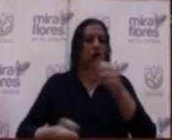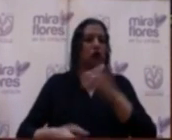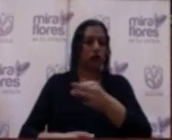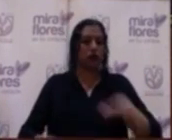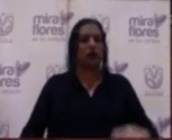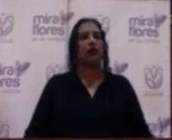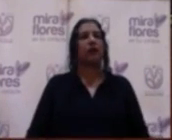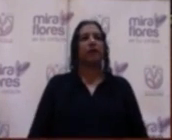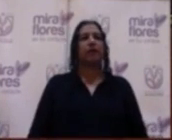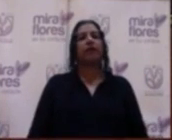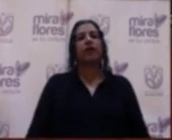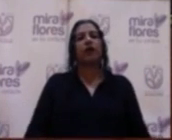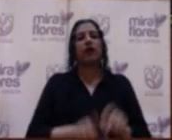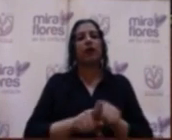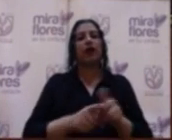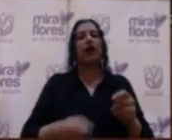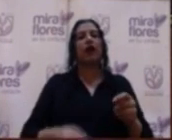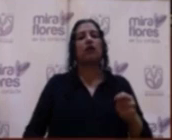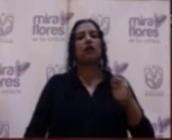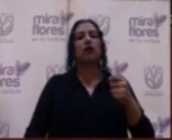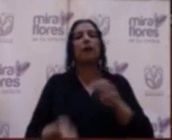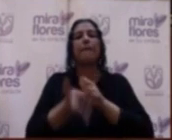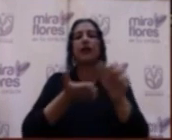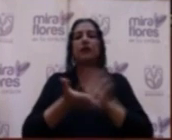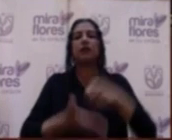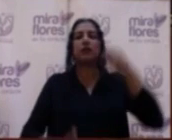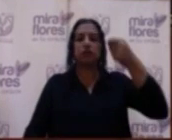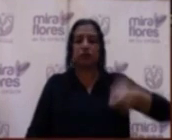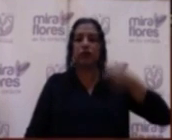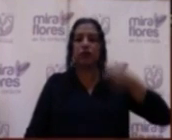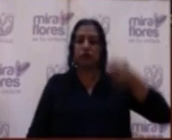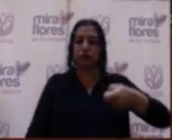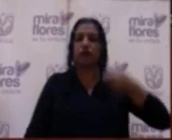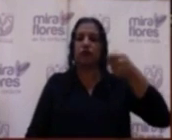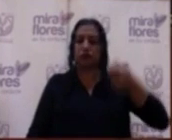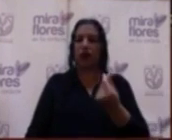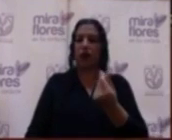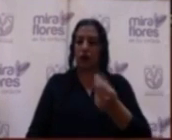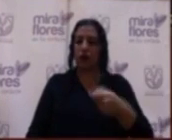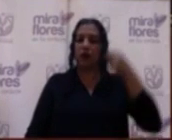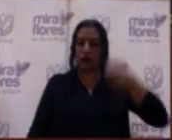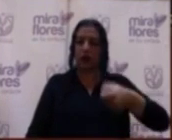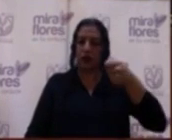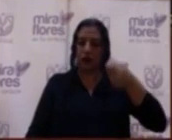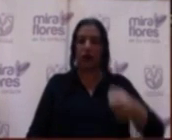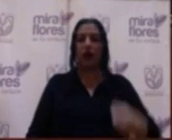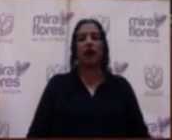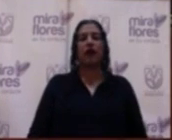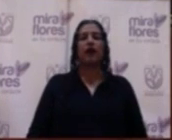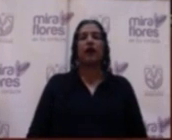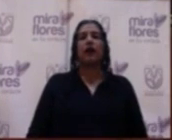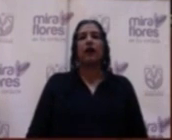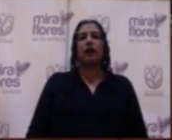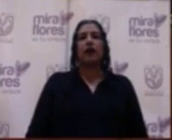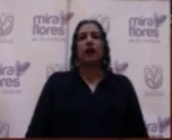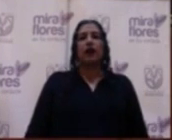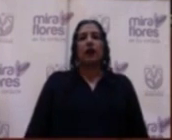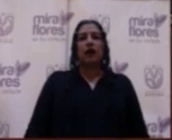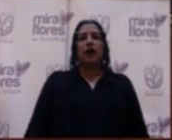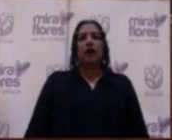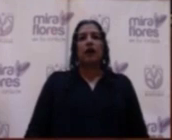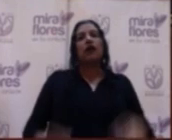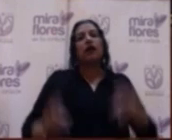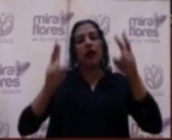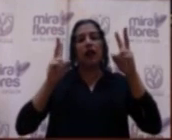por último hay una subvención mensual de importante monto que se les entrega para lo que es